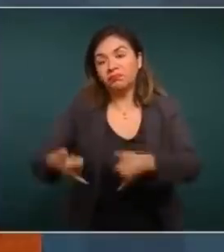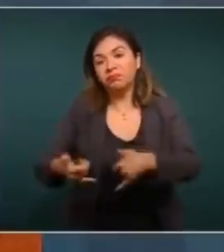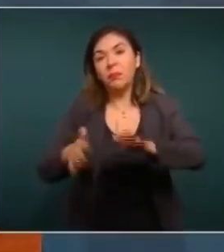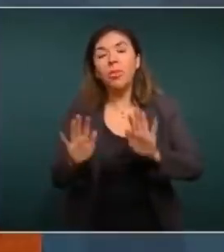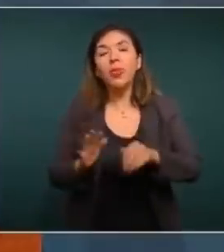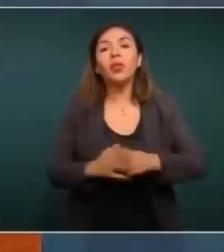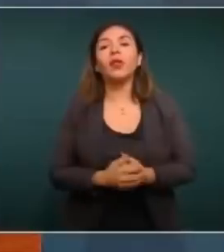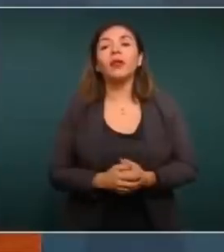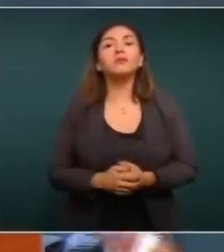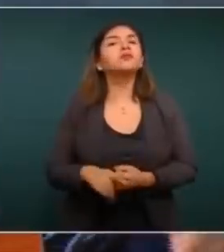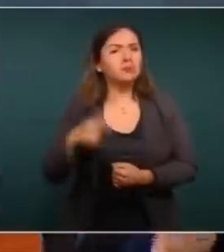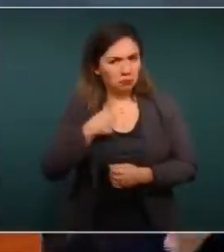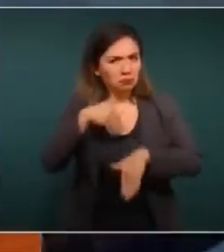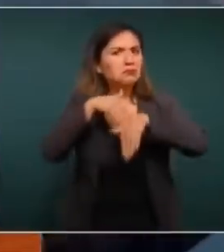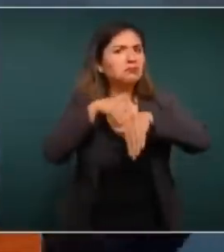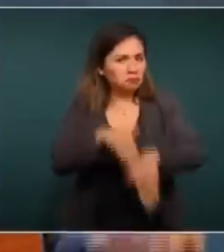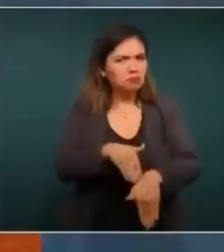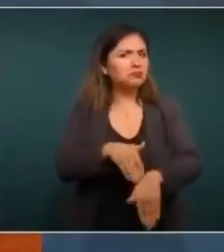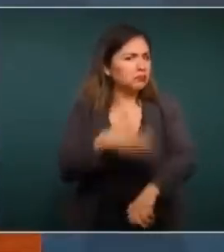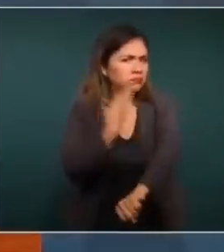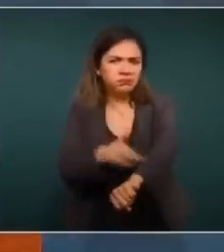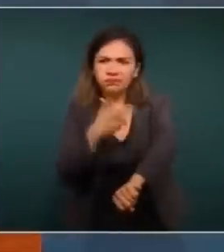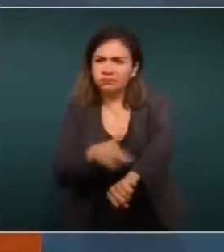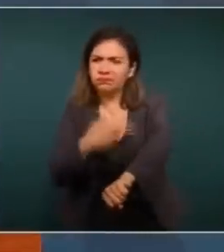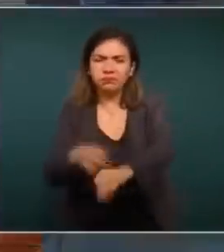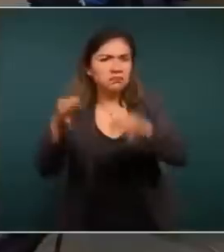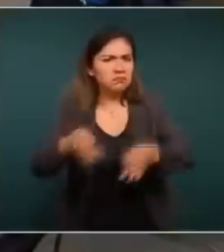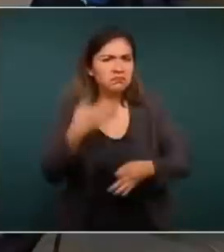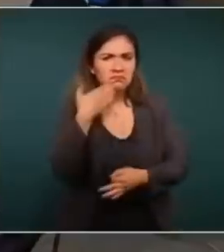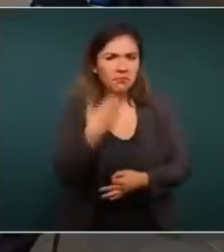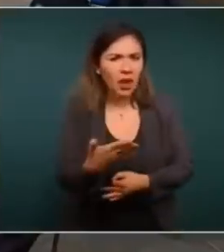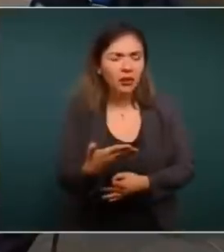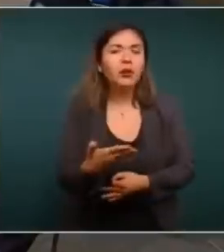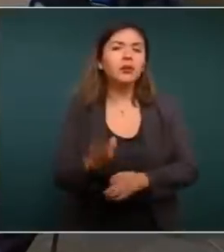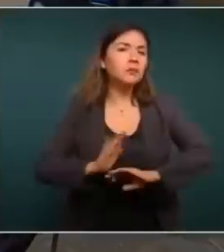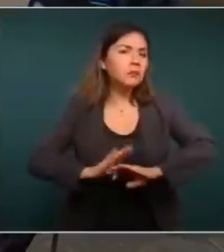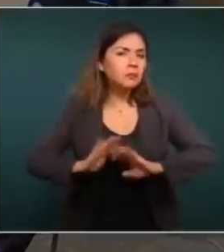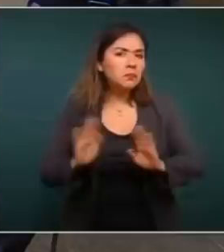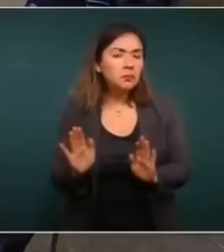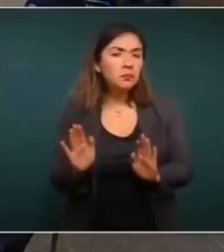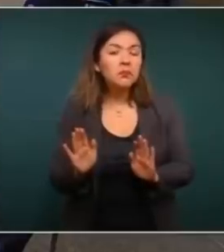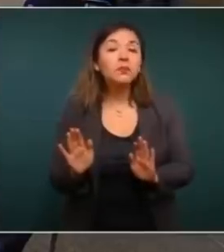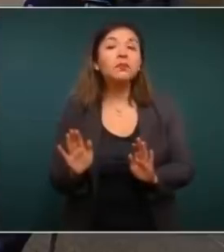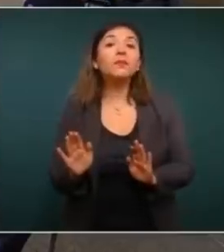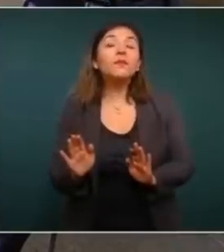se cumplió con todo el procedimiento y